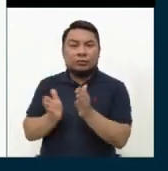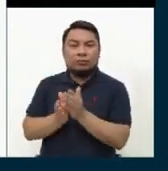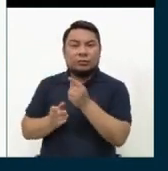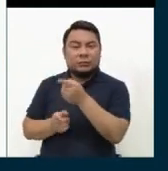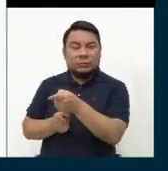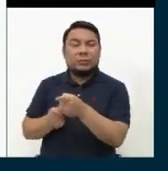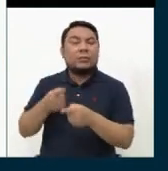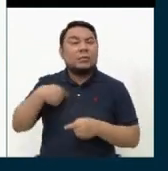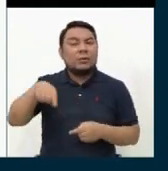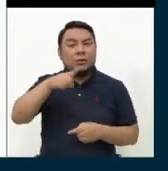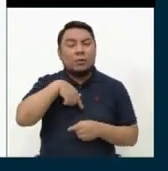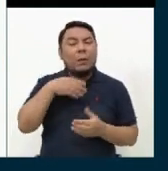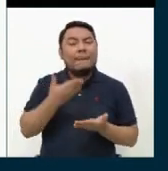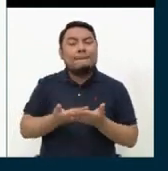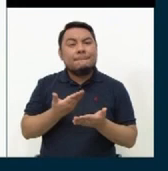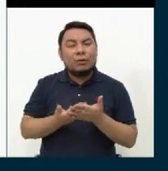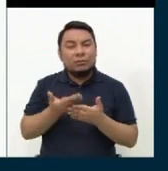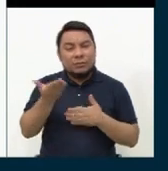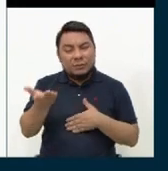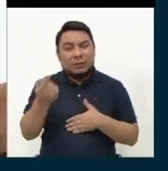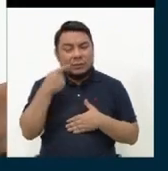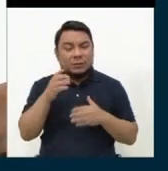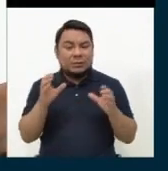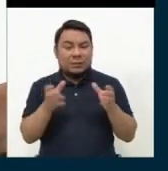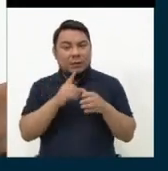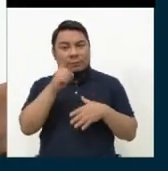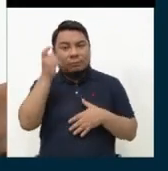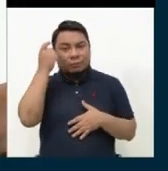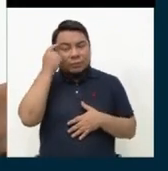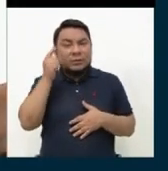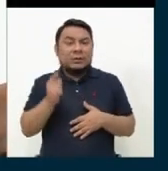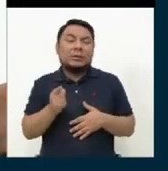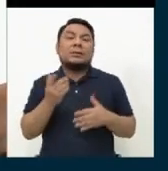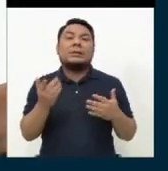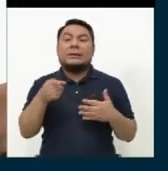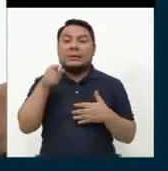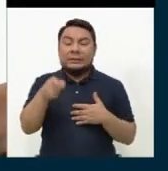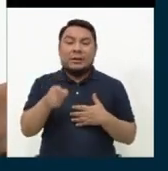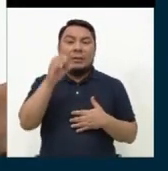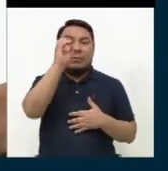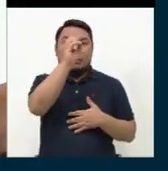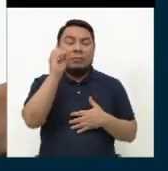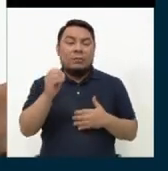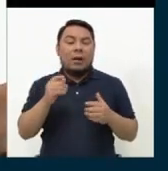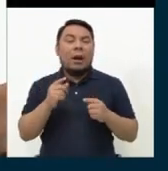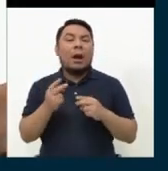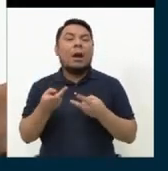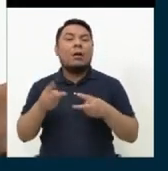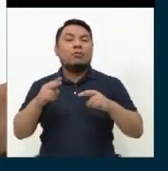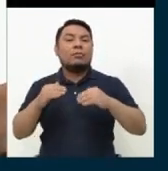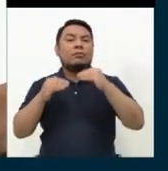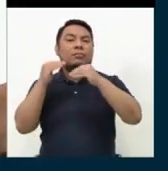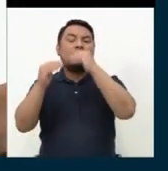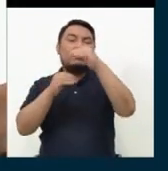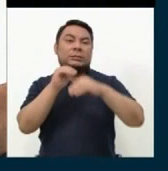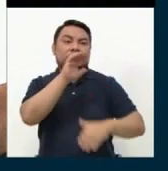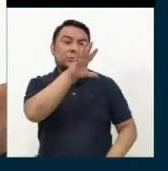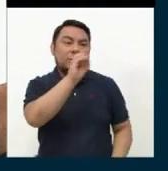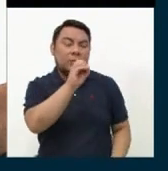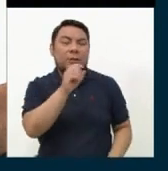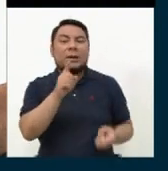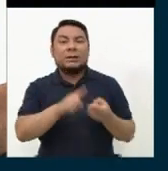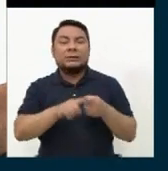que nosotros proponemos como partido nacionalista es que ese porcentaje aumente entre el 50% y